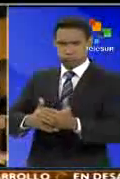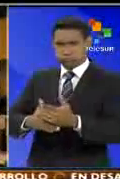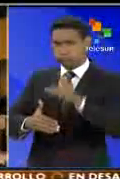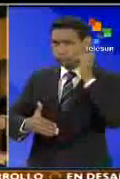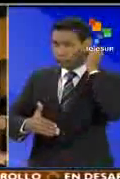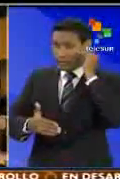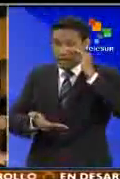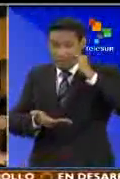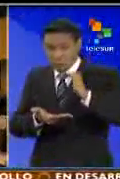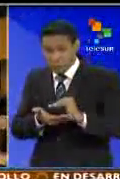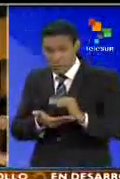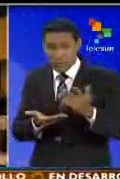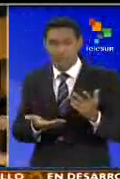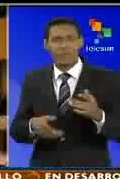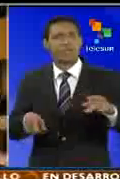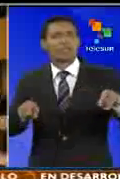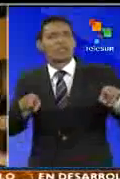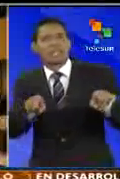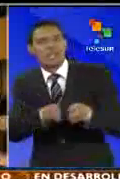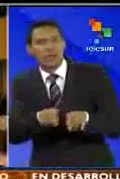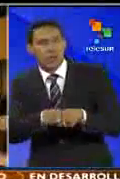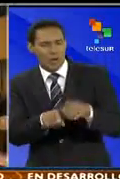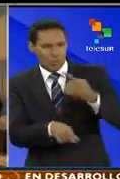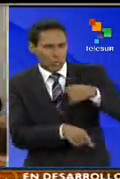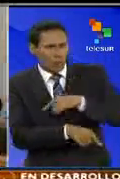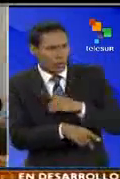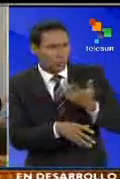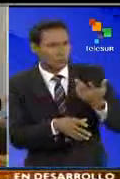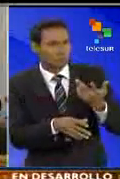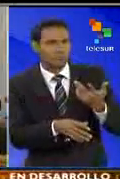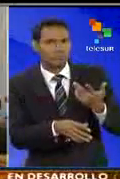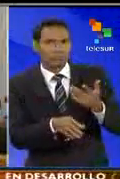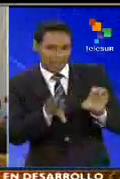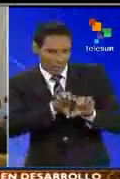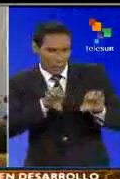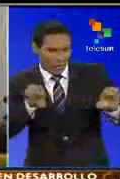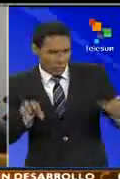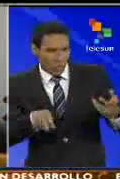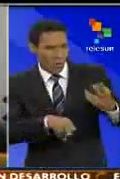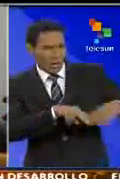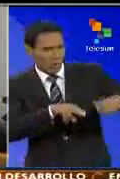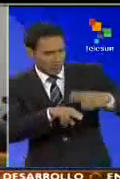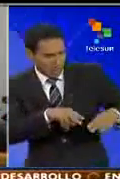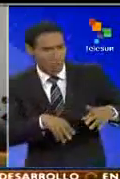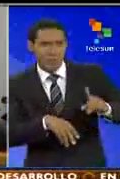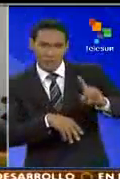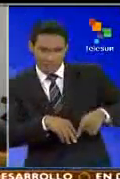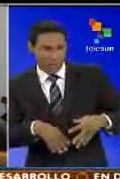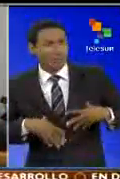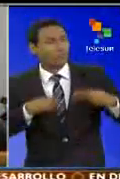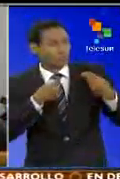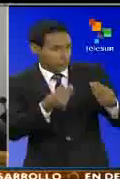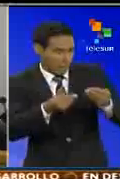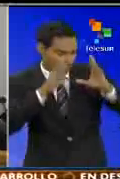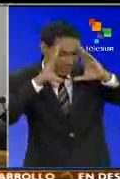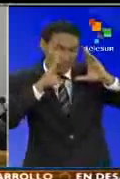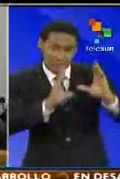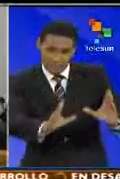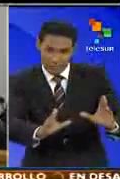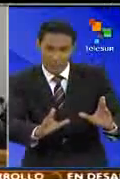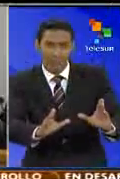así como seguir brindando una cobertura a nivel educativo de nuestros niños, niñas y adolescentes. Sin embargo, debemos